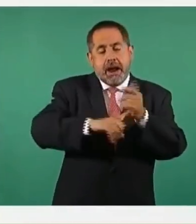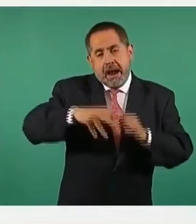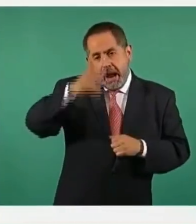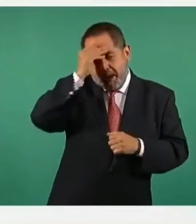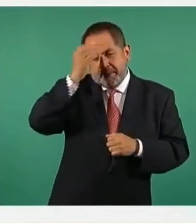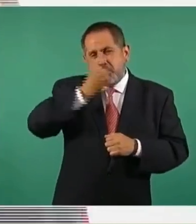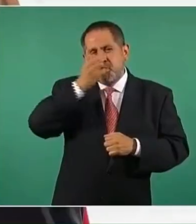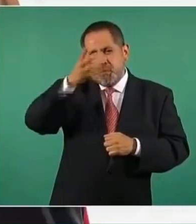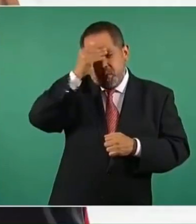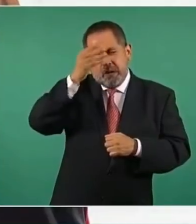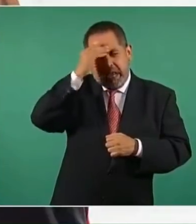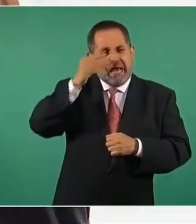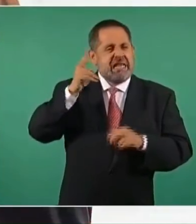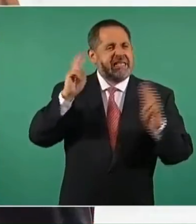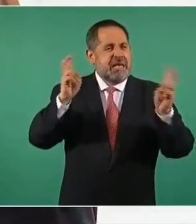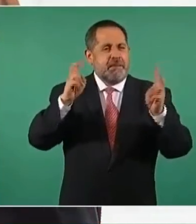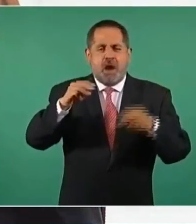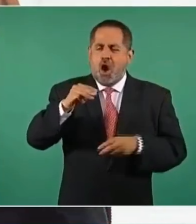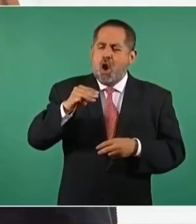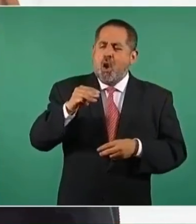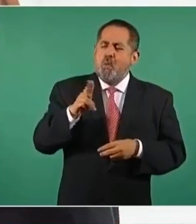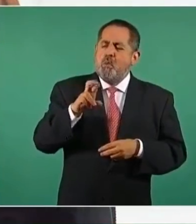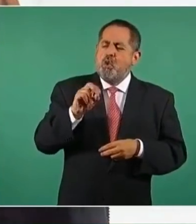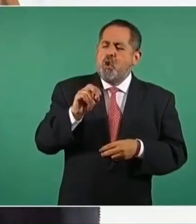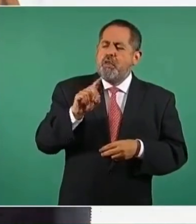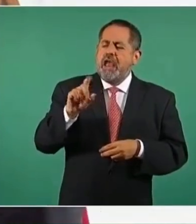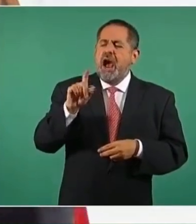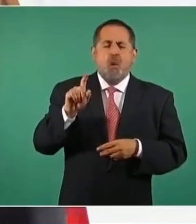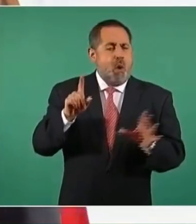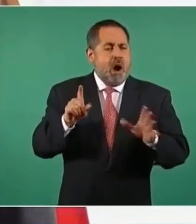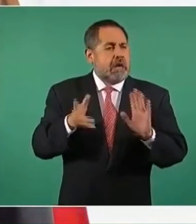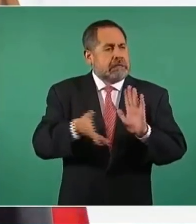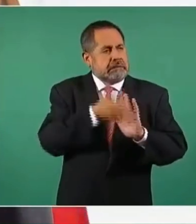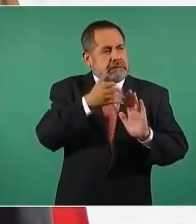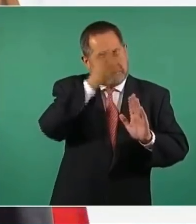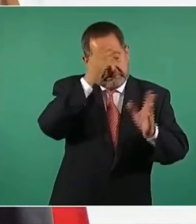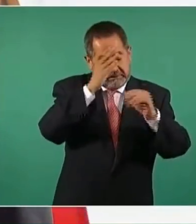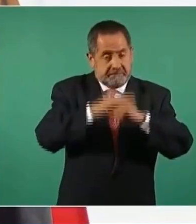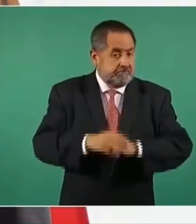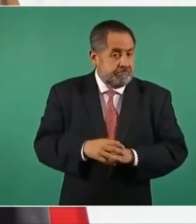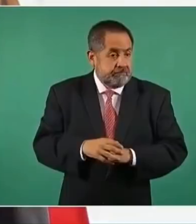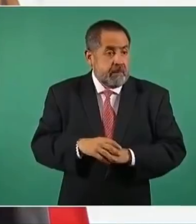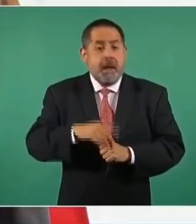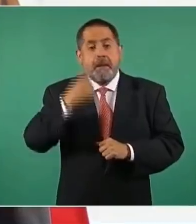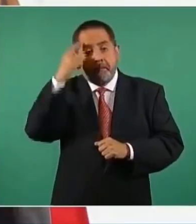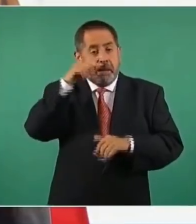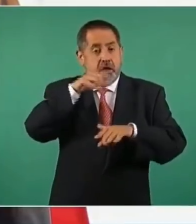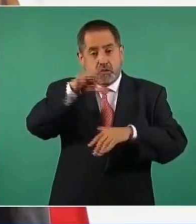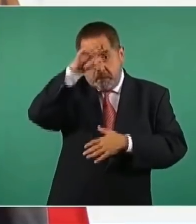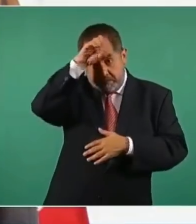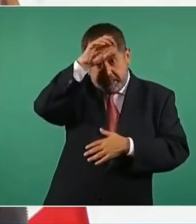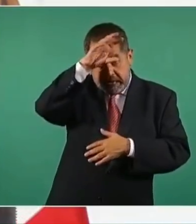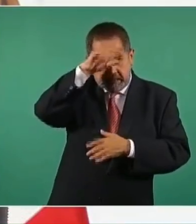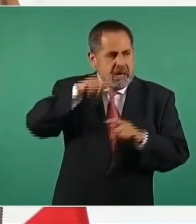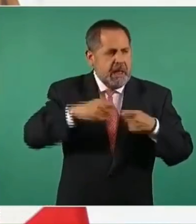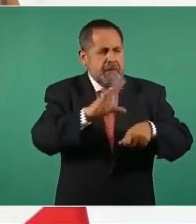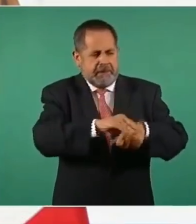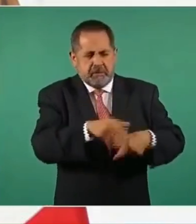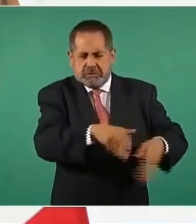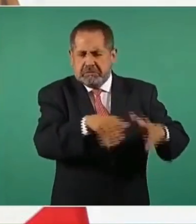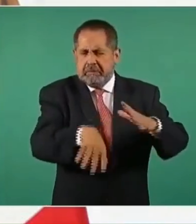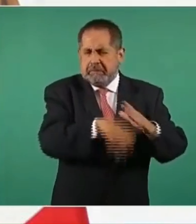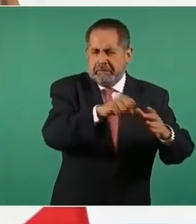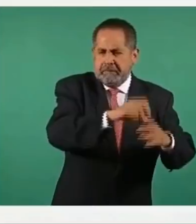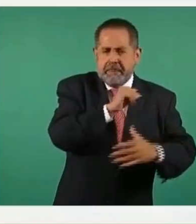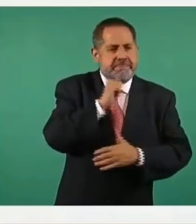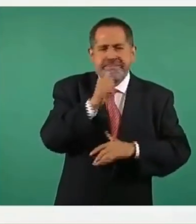José Revueltas. No hemos otorgado ninguna concesión minera. Se implementó el Programa Nacional de Búsqueda